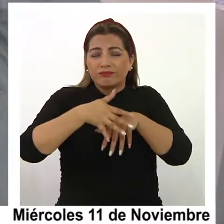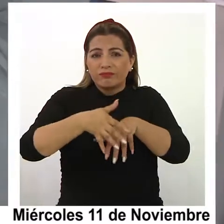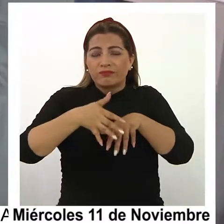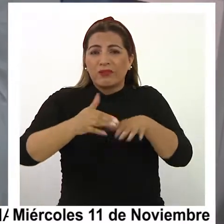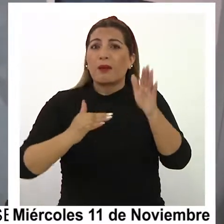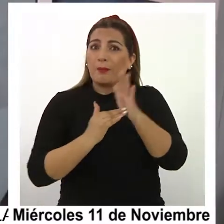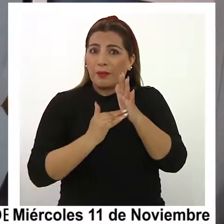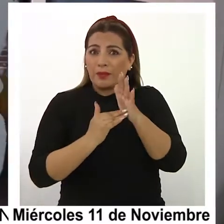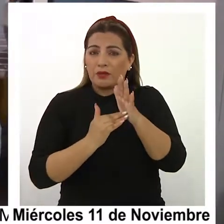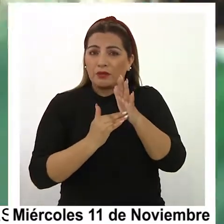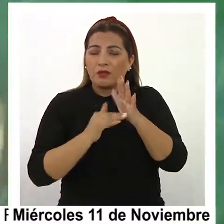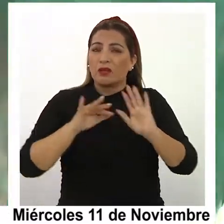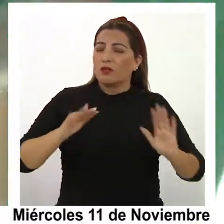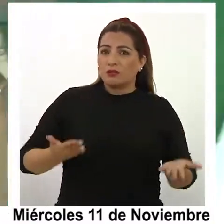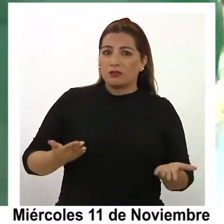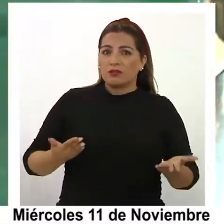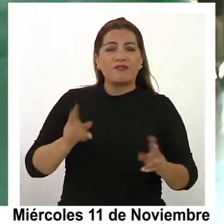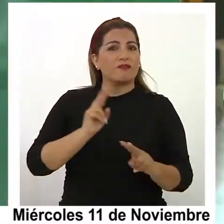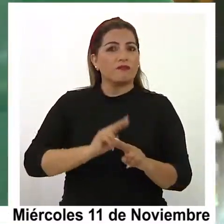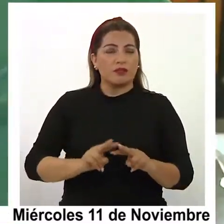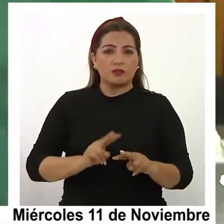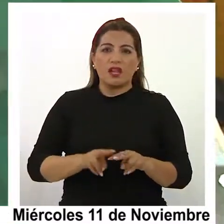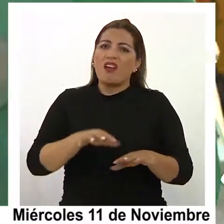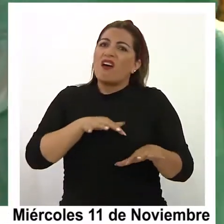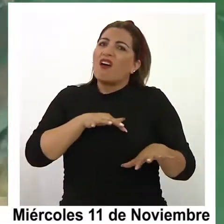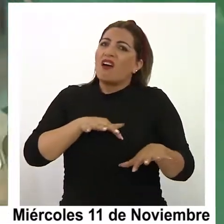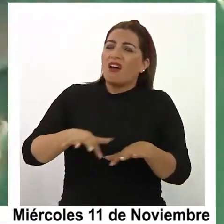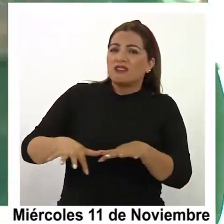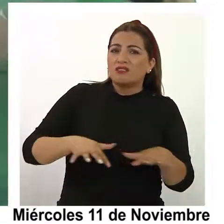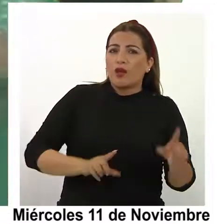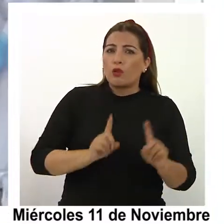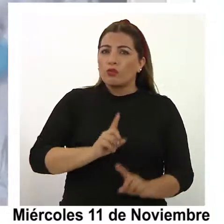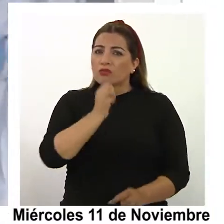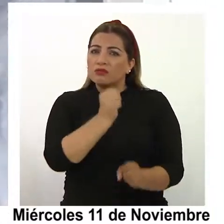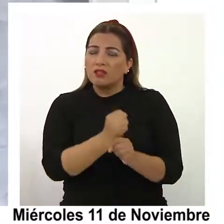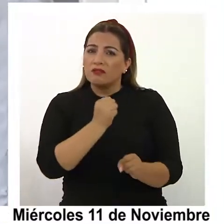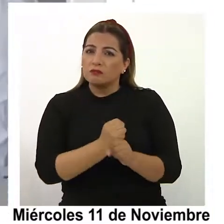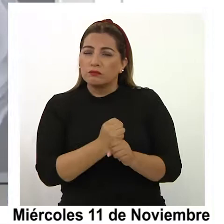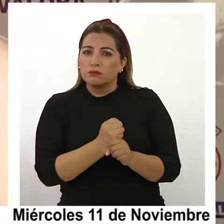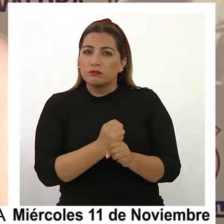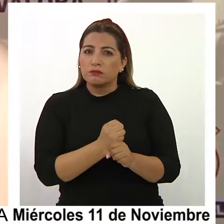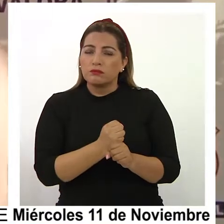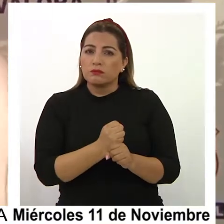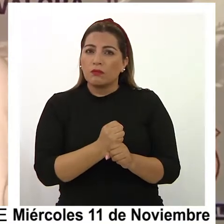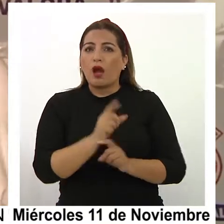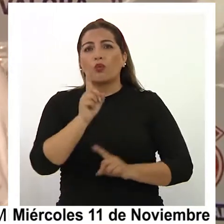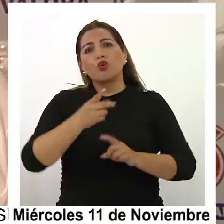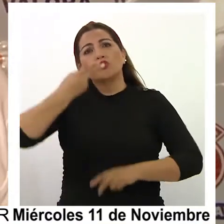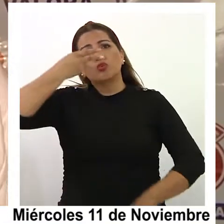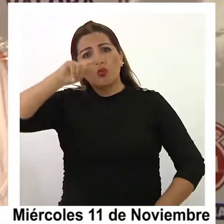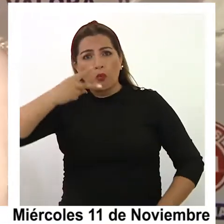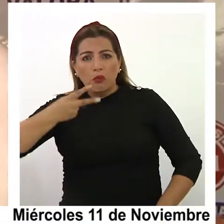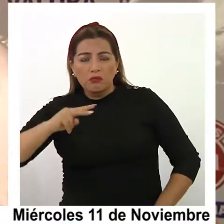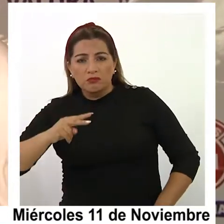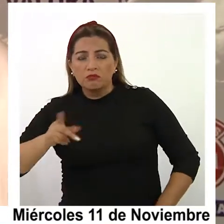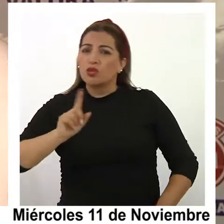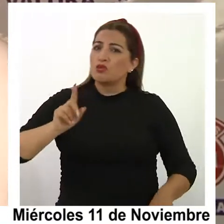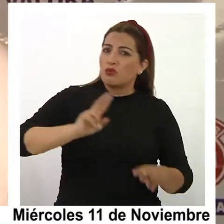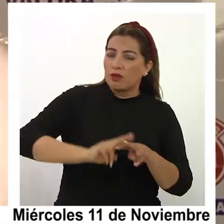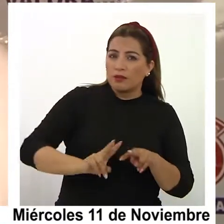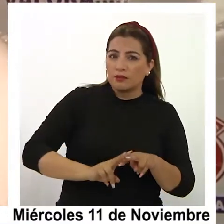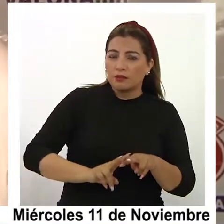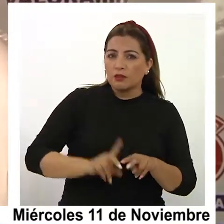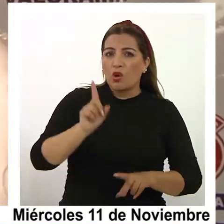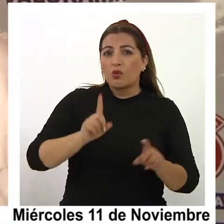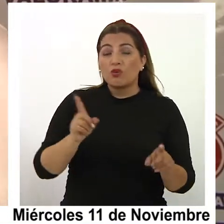en este momento va a ser de actividades que hagan los trabajadores que no están en turno, que no están en este